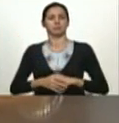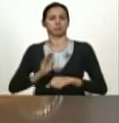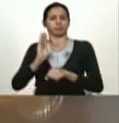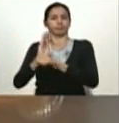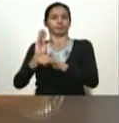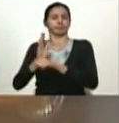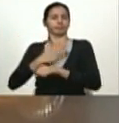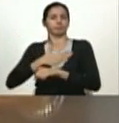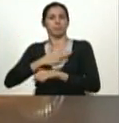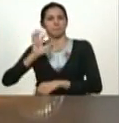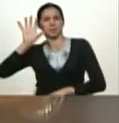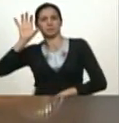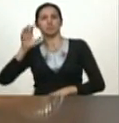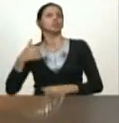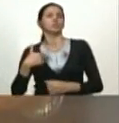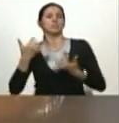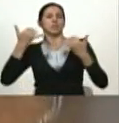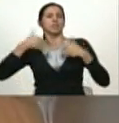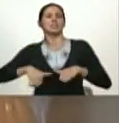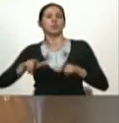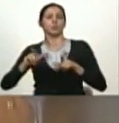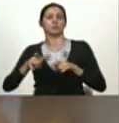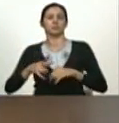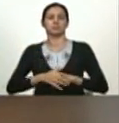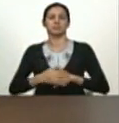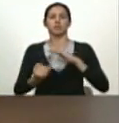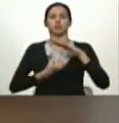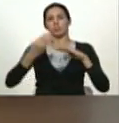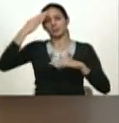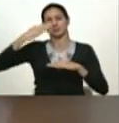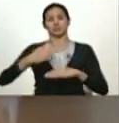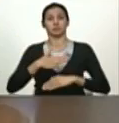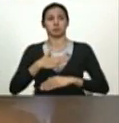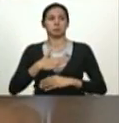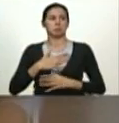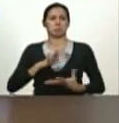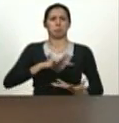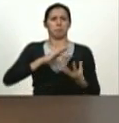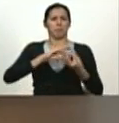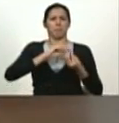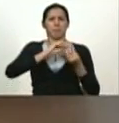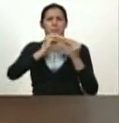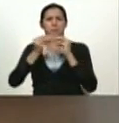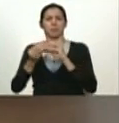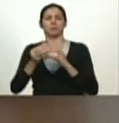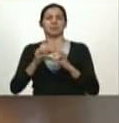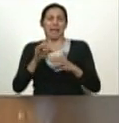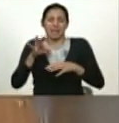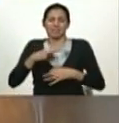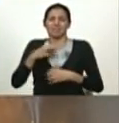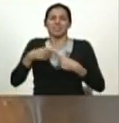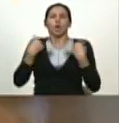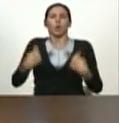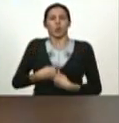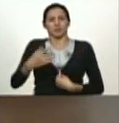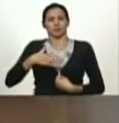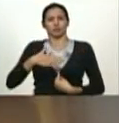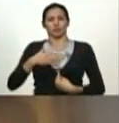me siento un hijo de la fuerza armada así me he ido asimilando desde el alma que es lo más importante